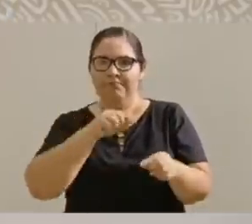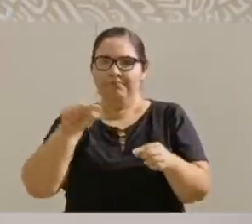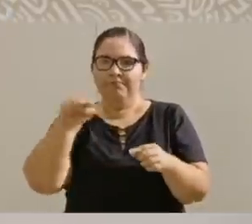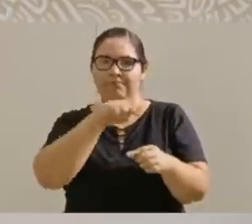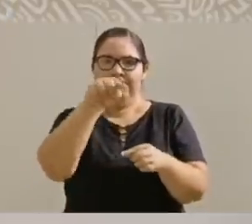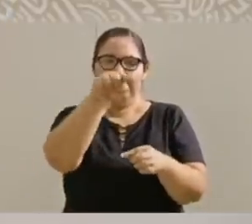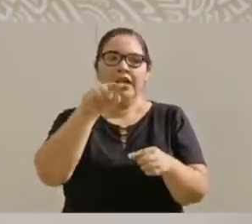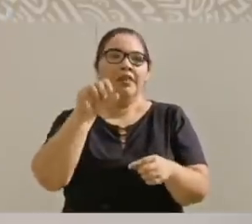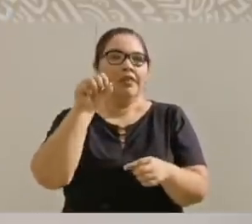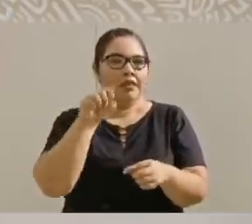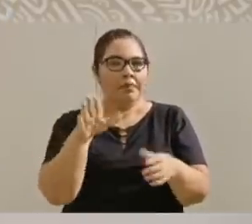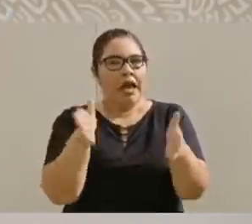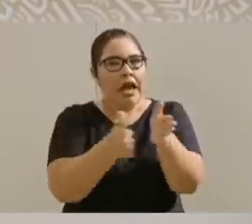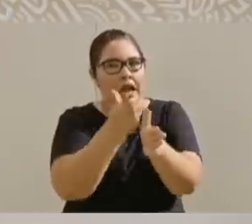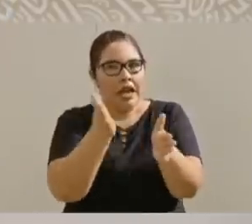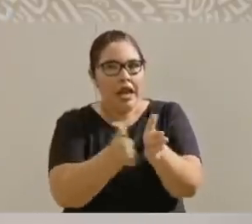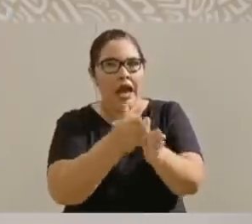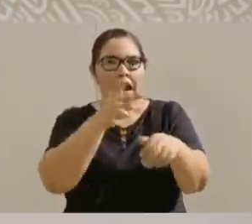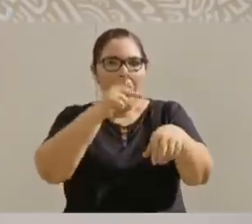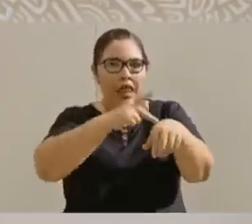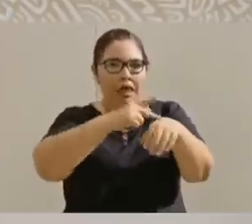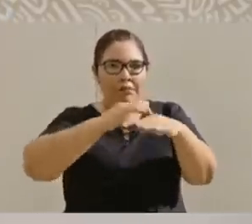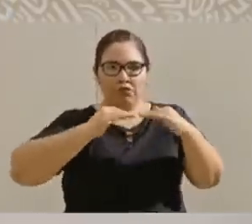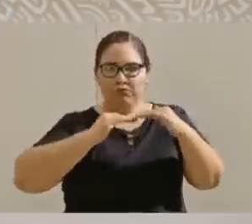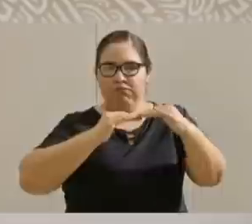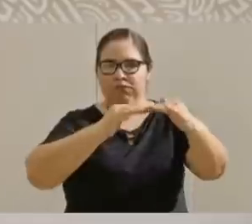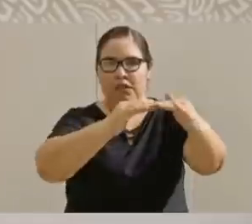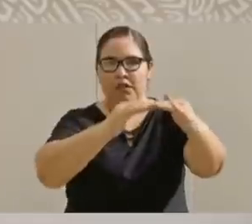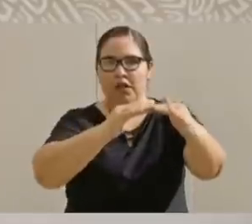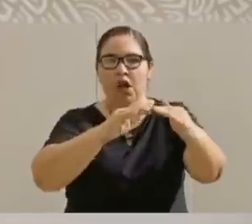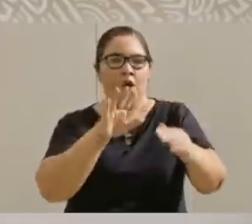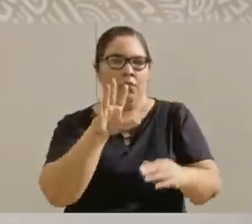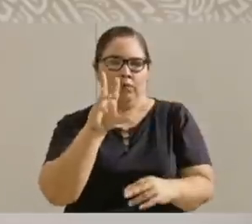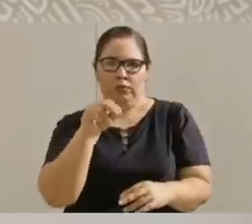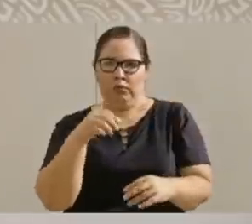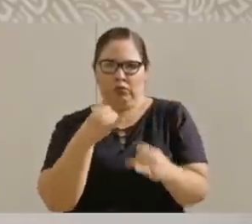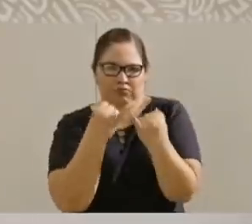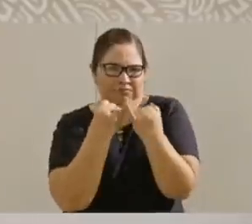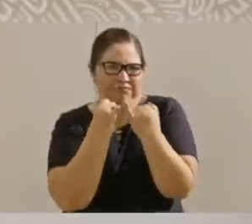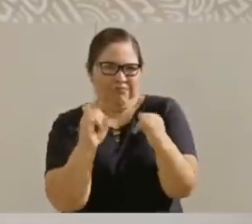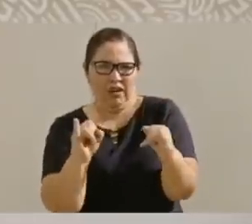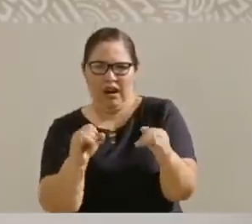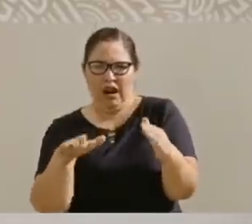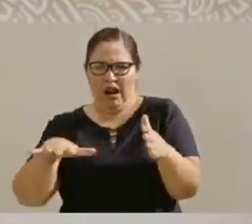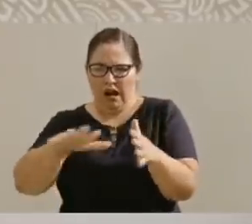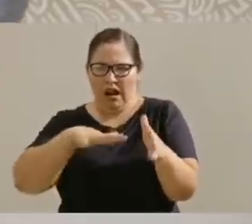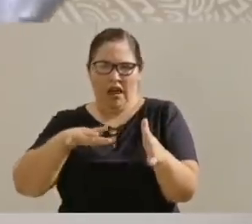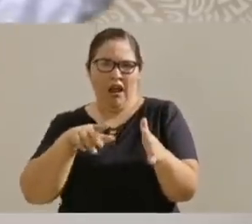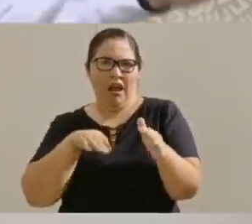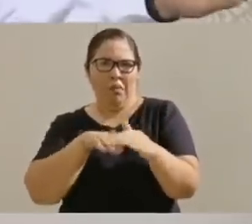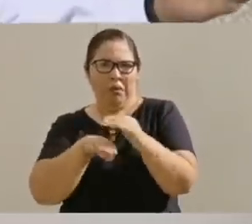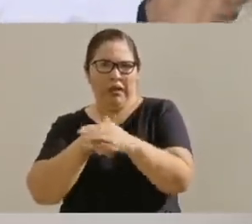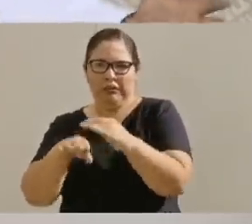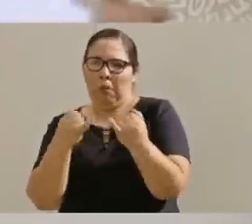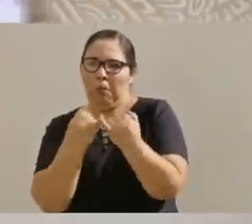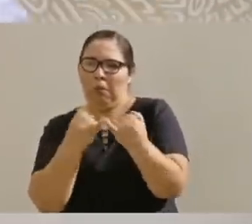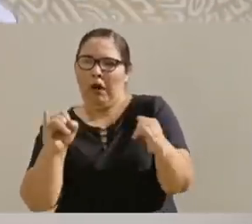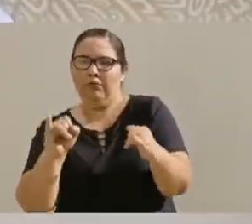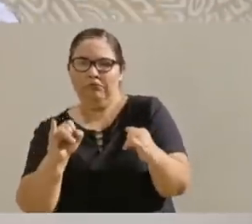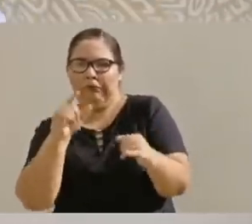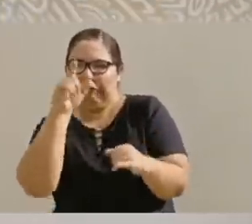pavimentarlo, porque no vamos a inaugurar la presa, esta gran obra.